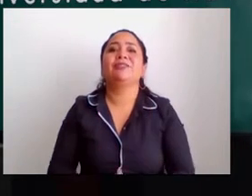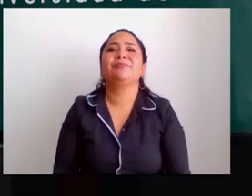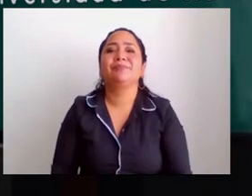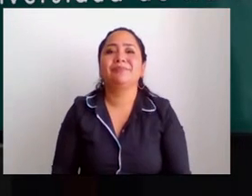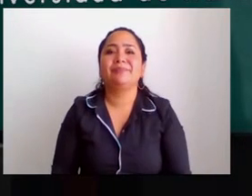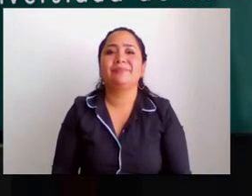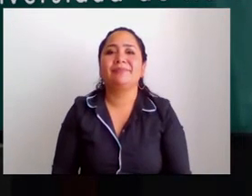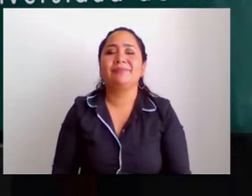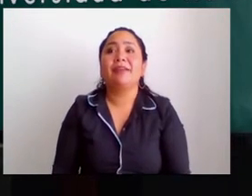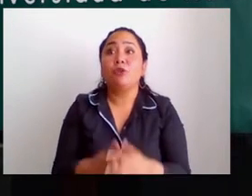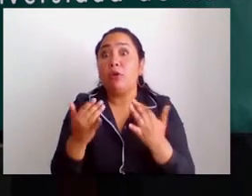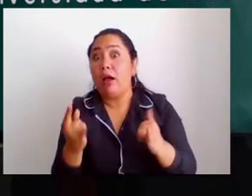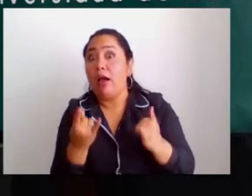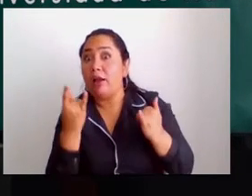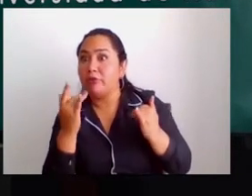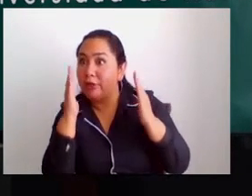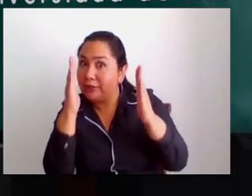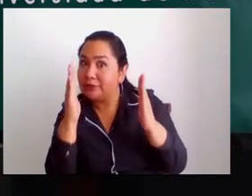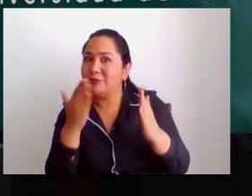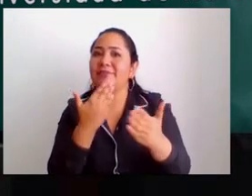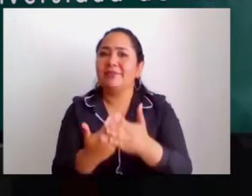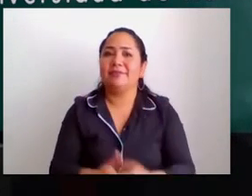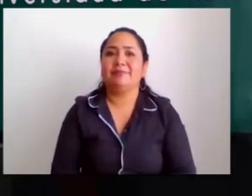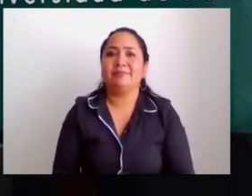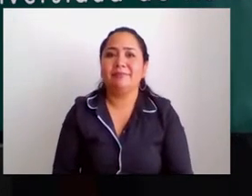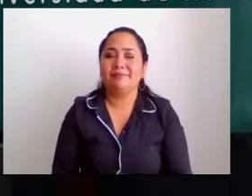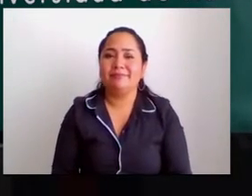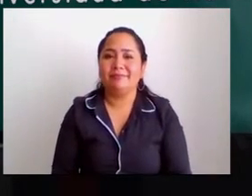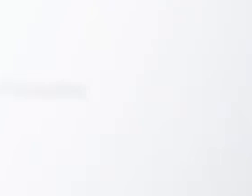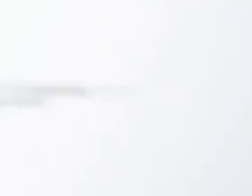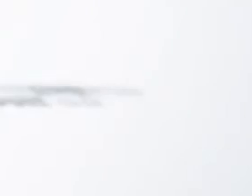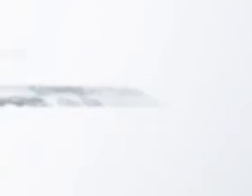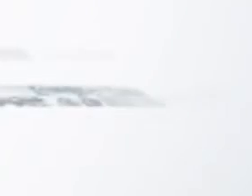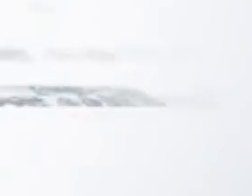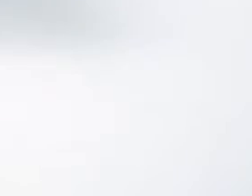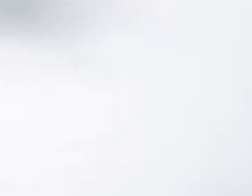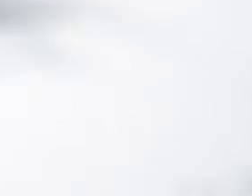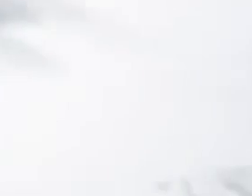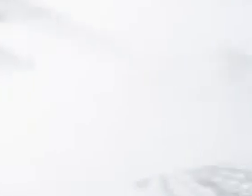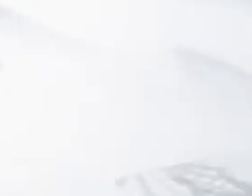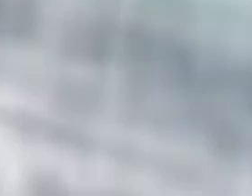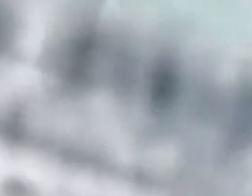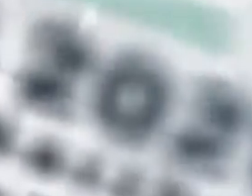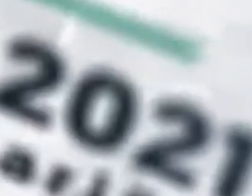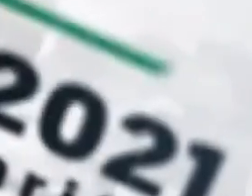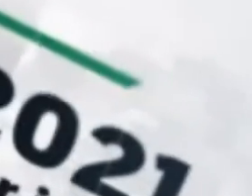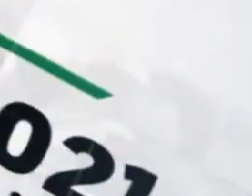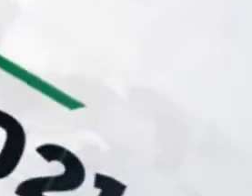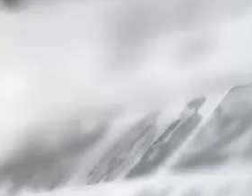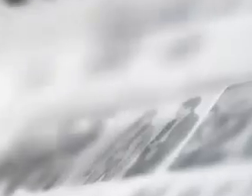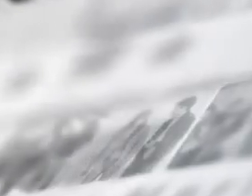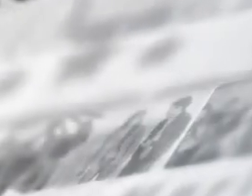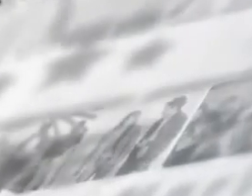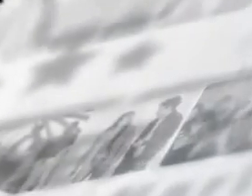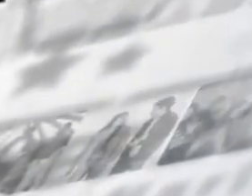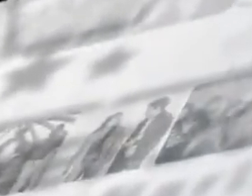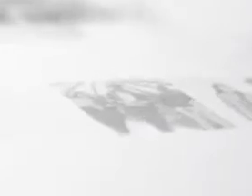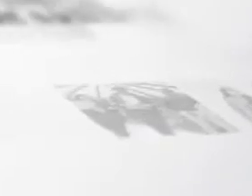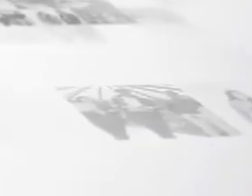a escuchar esta breve propuesta. Quedo atento. Muchas gracias. Muchas gracias.